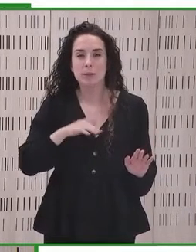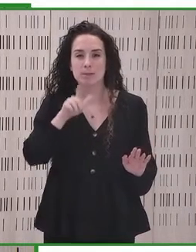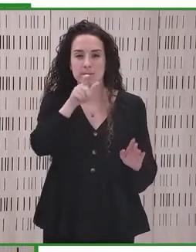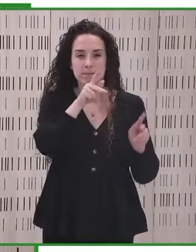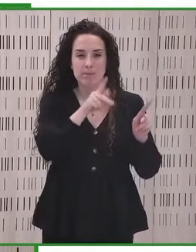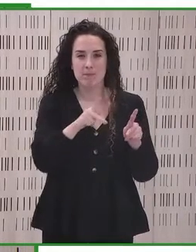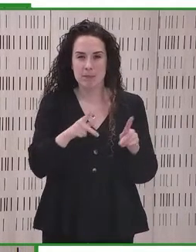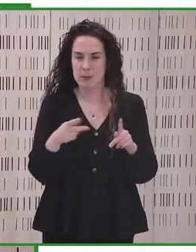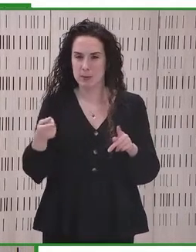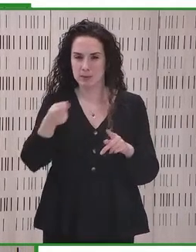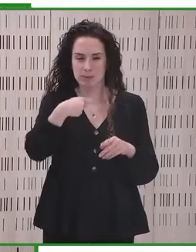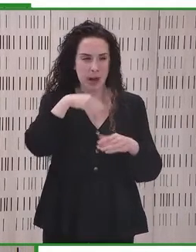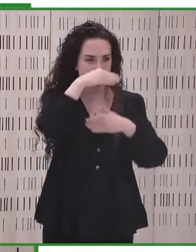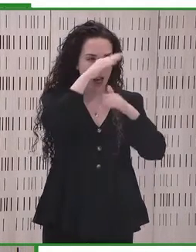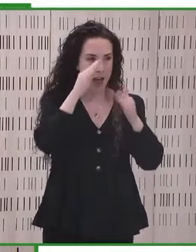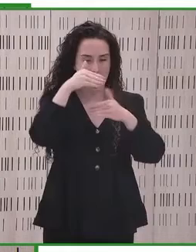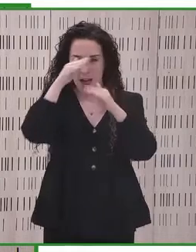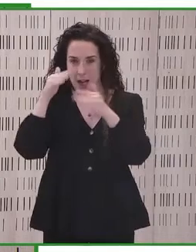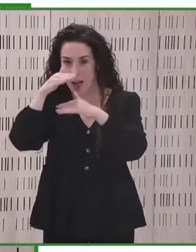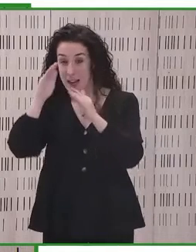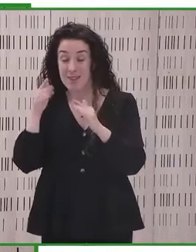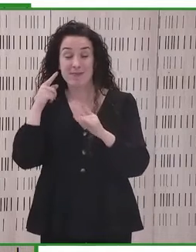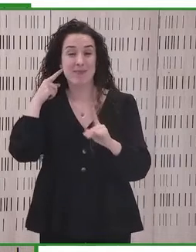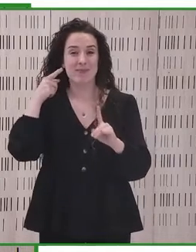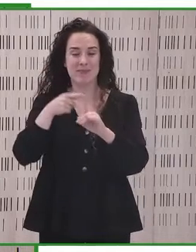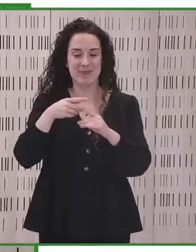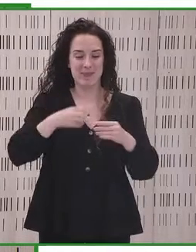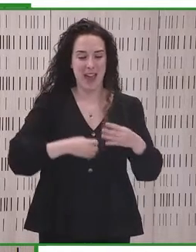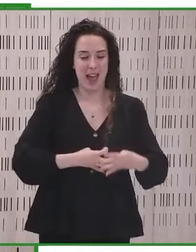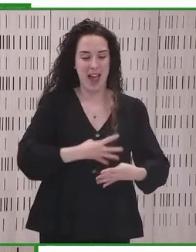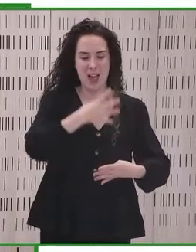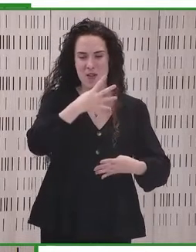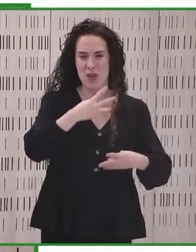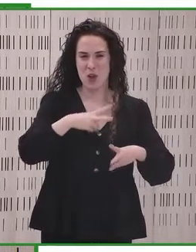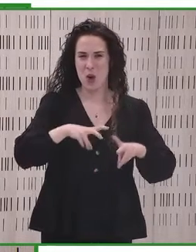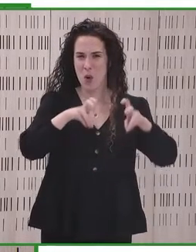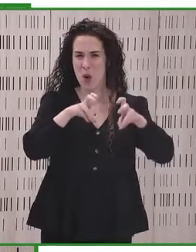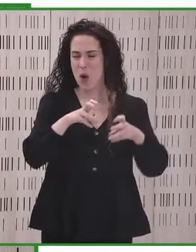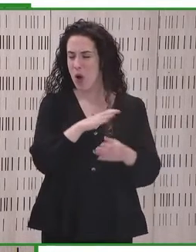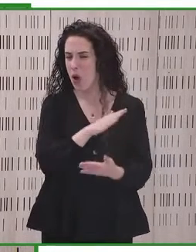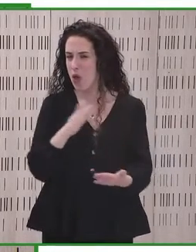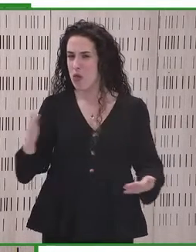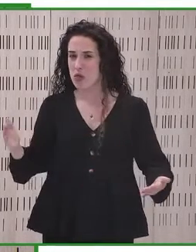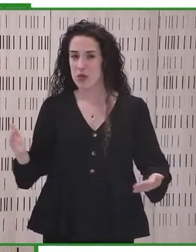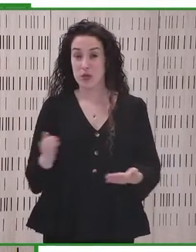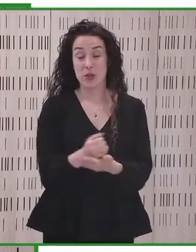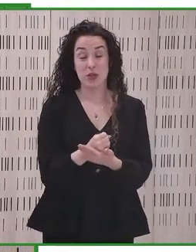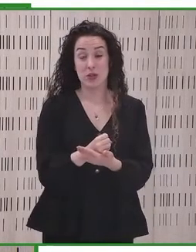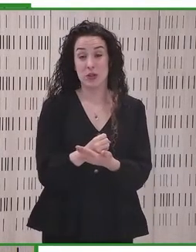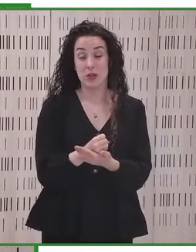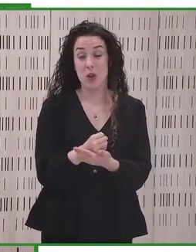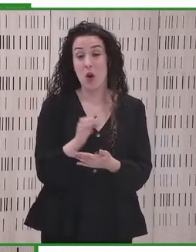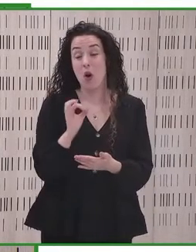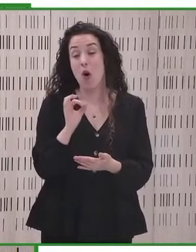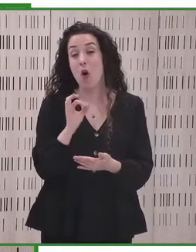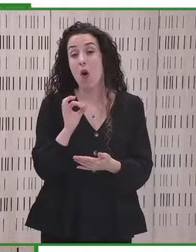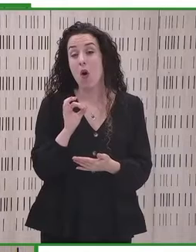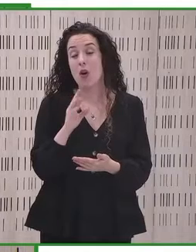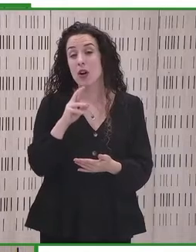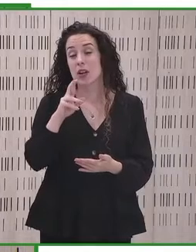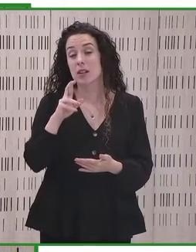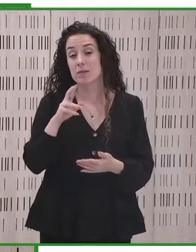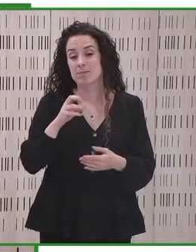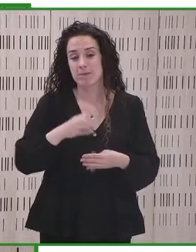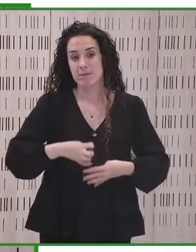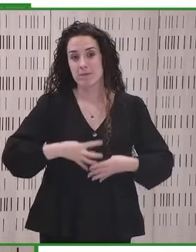garantizamos, entre otras cosas, que todos los edificios nuevos o, por ejemplo, restaurados